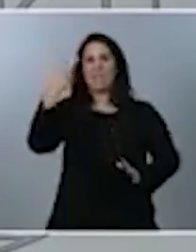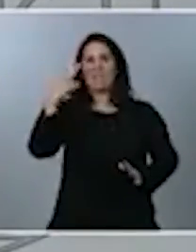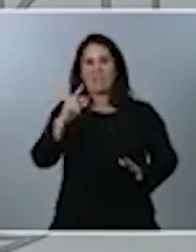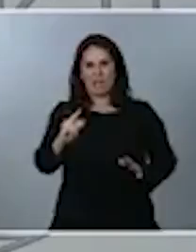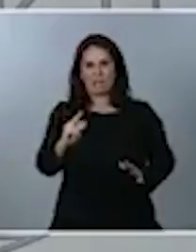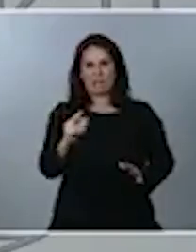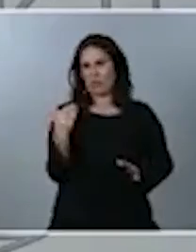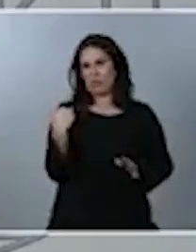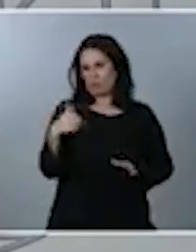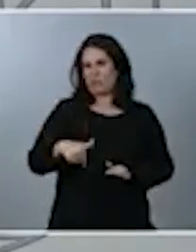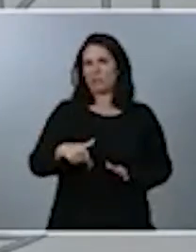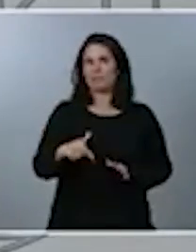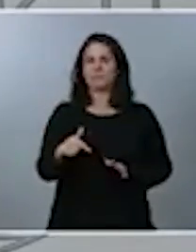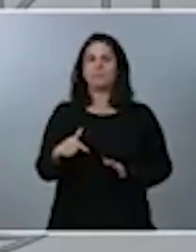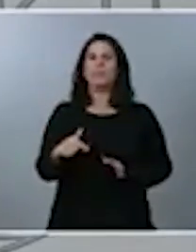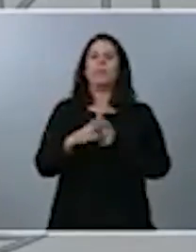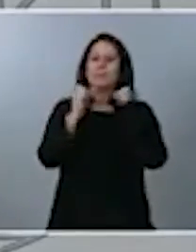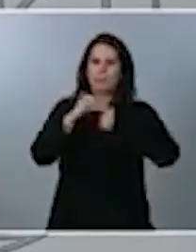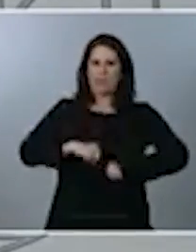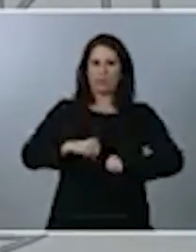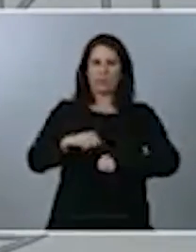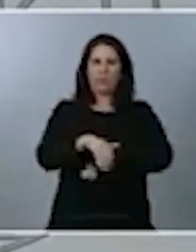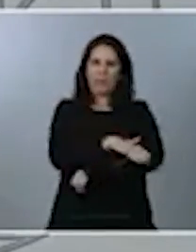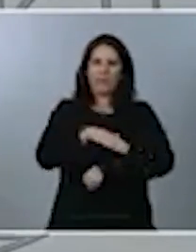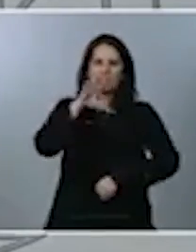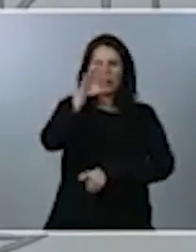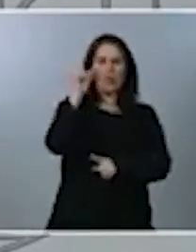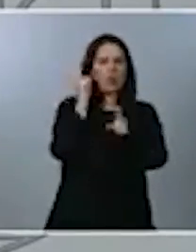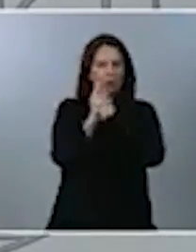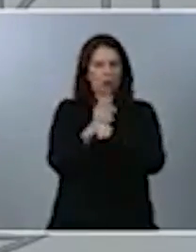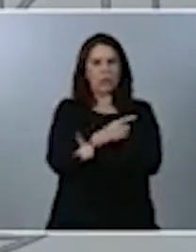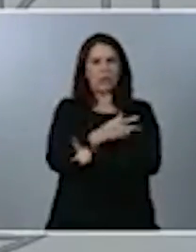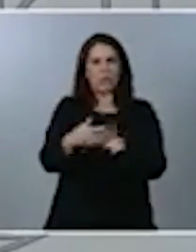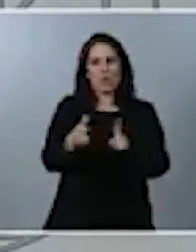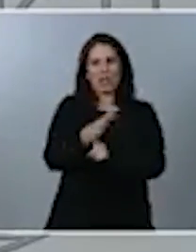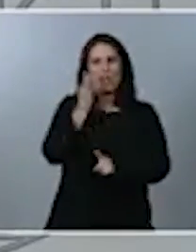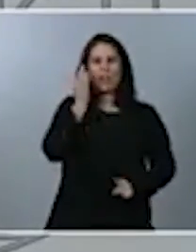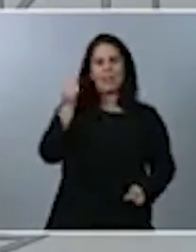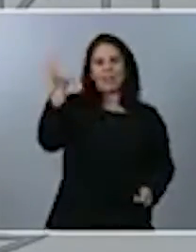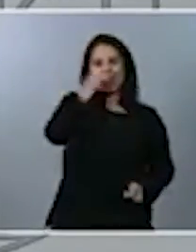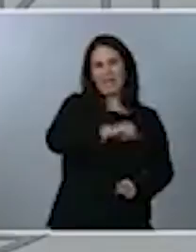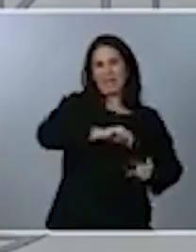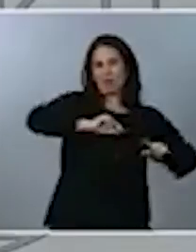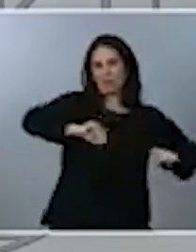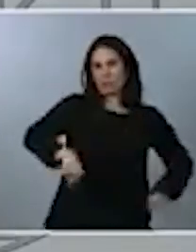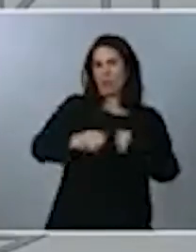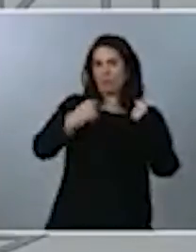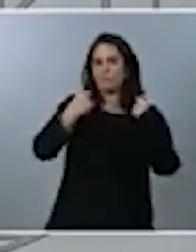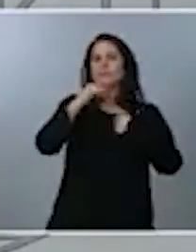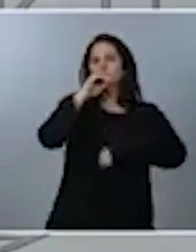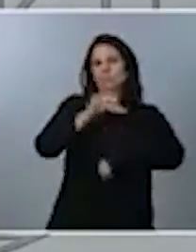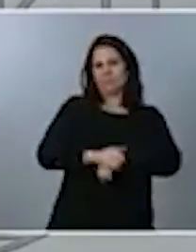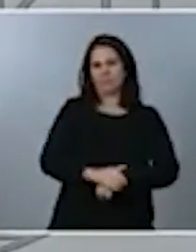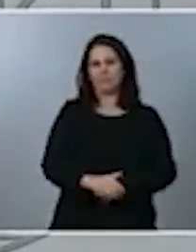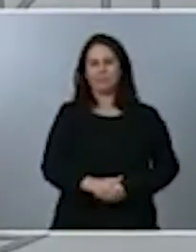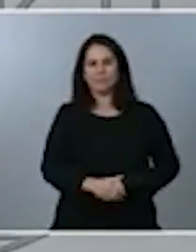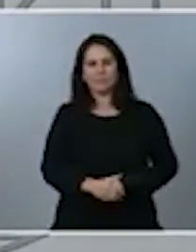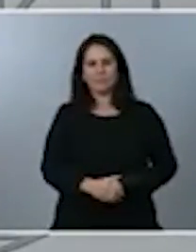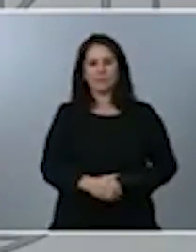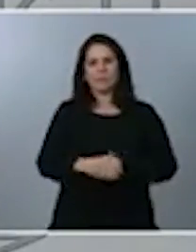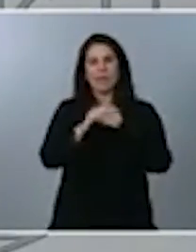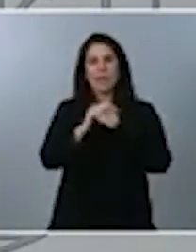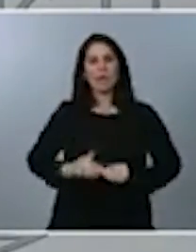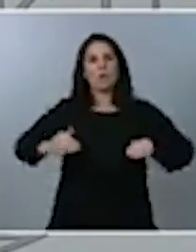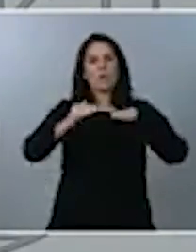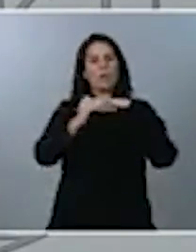pacto de Estado contra la violencia de género que se firmó con las formaciones políticas. Esa más igualdad de oportunidades es para